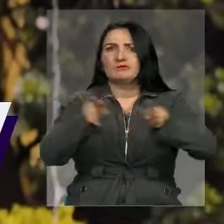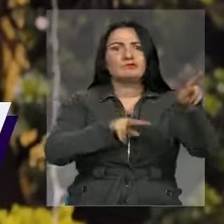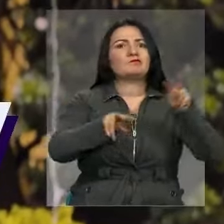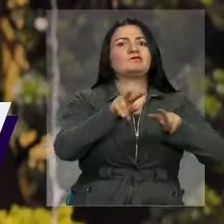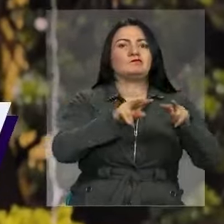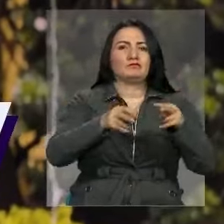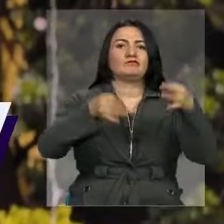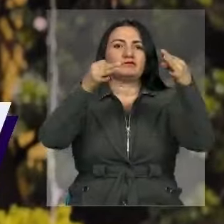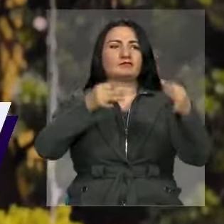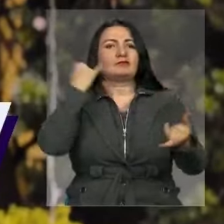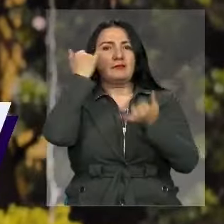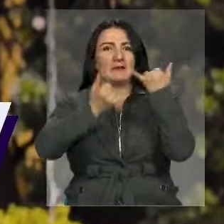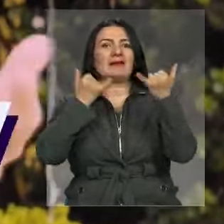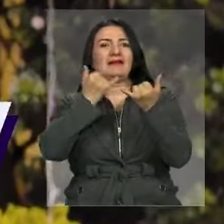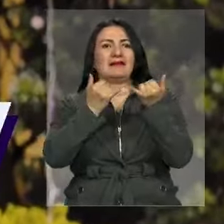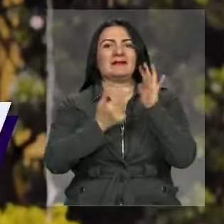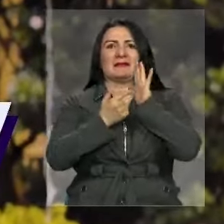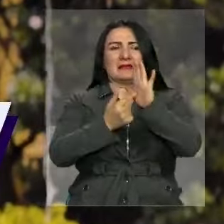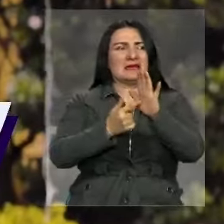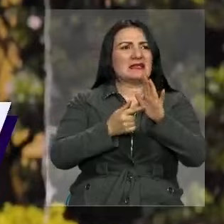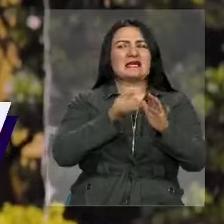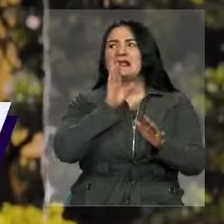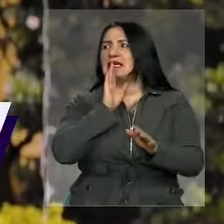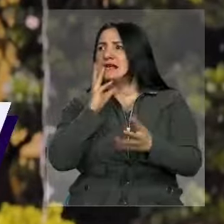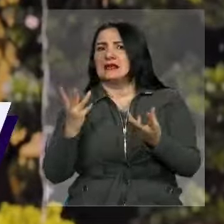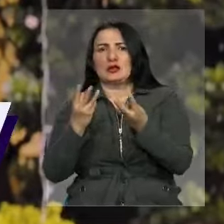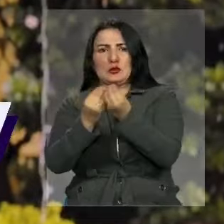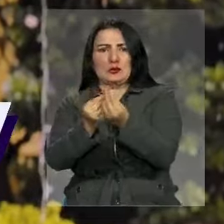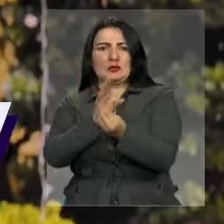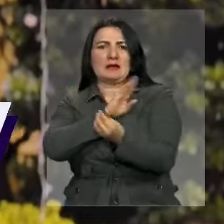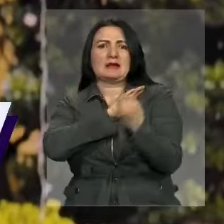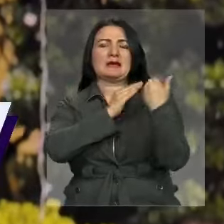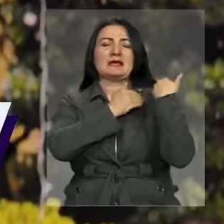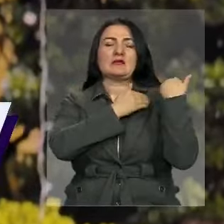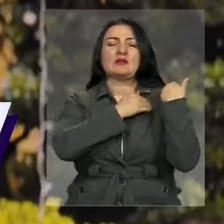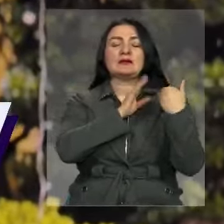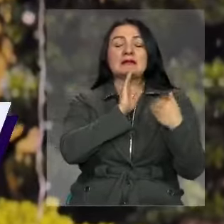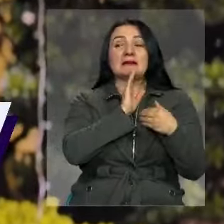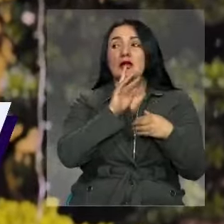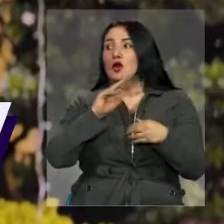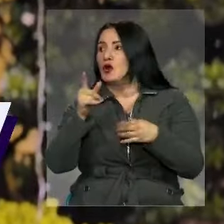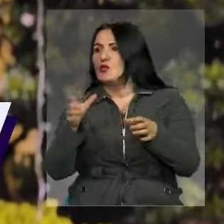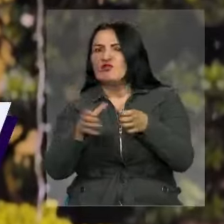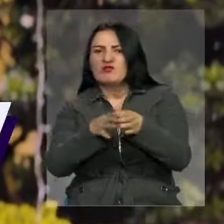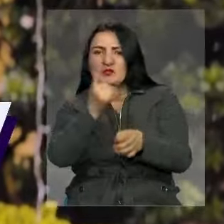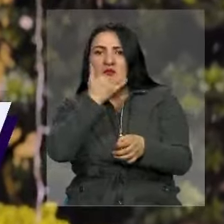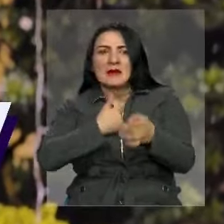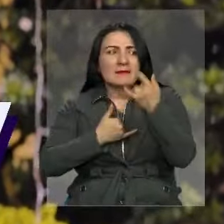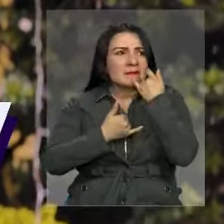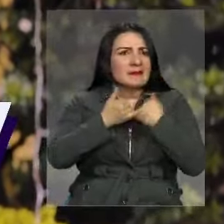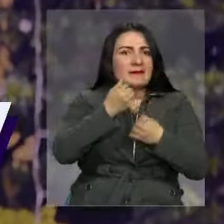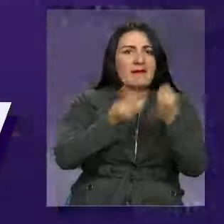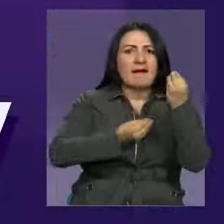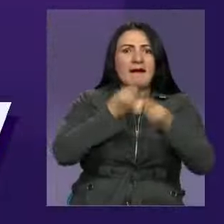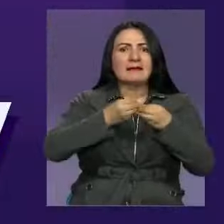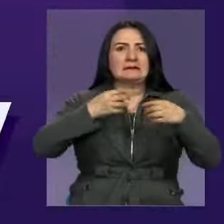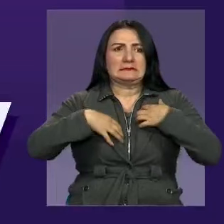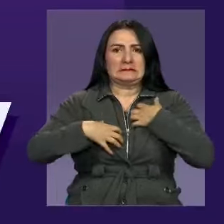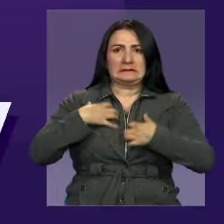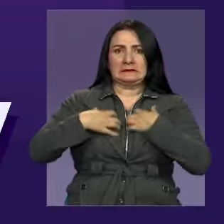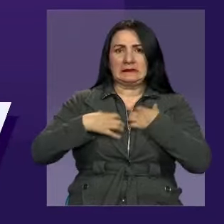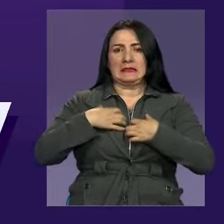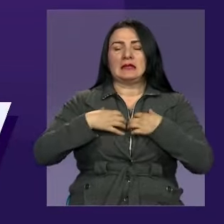que permitan identificar los vehículos que participan de estas prácticas y a cada uno de los bandidos que están sembrando el terror en Bogotá.